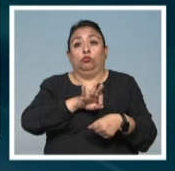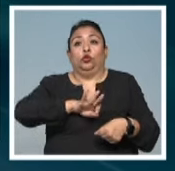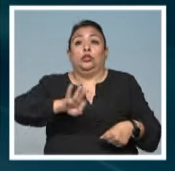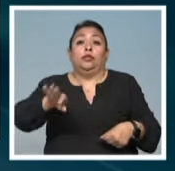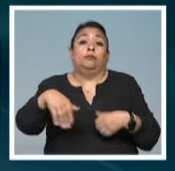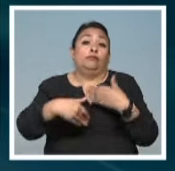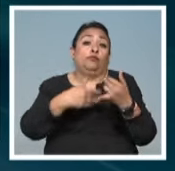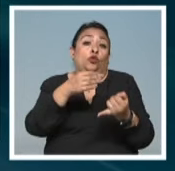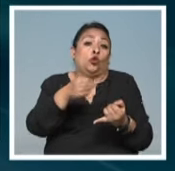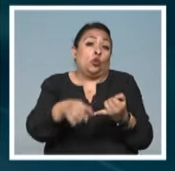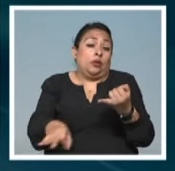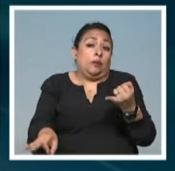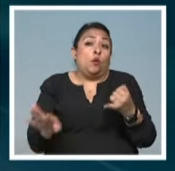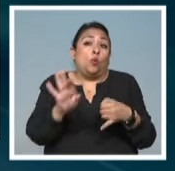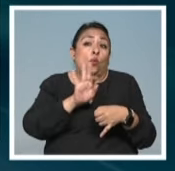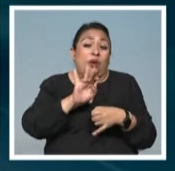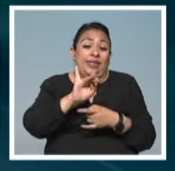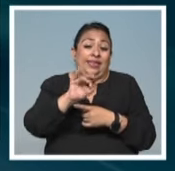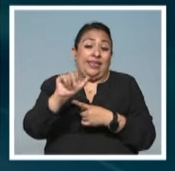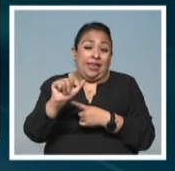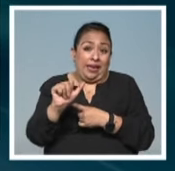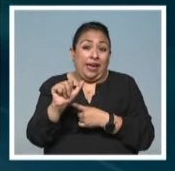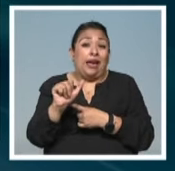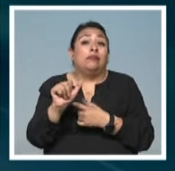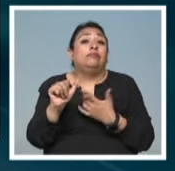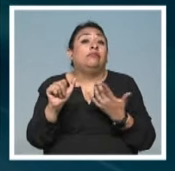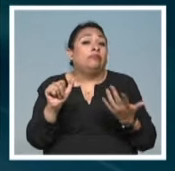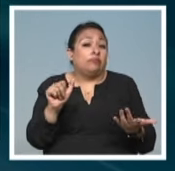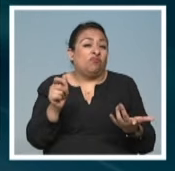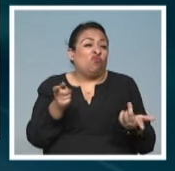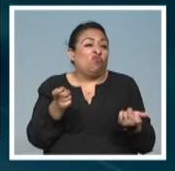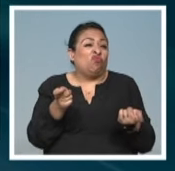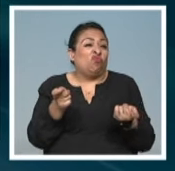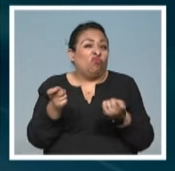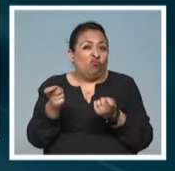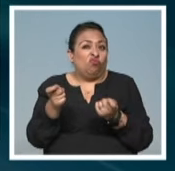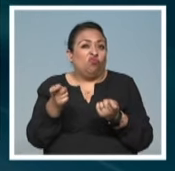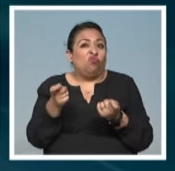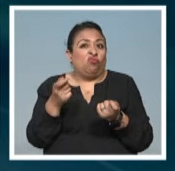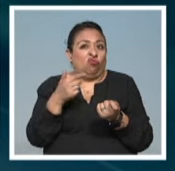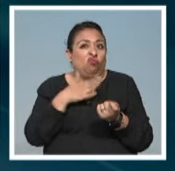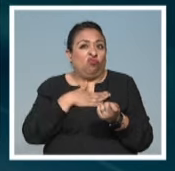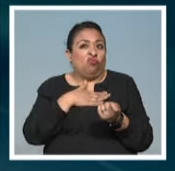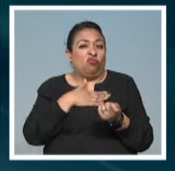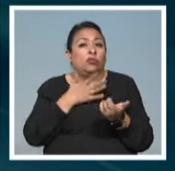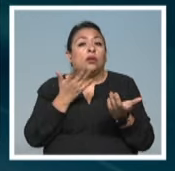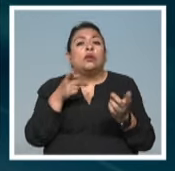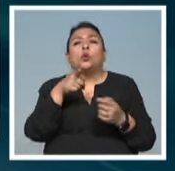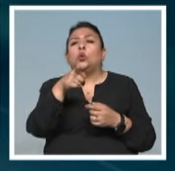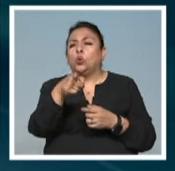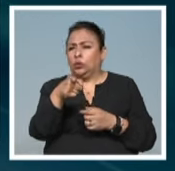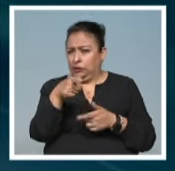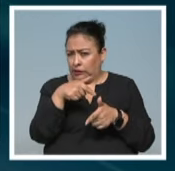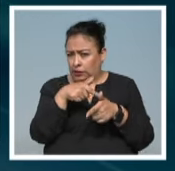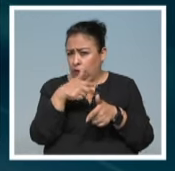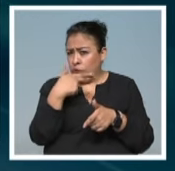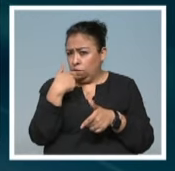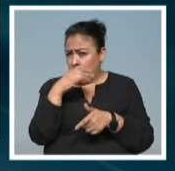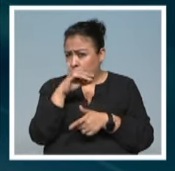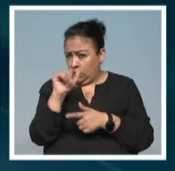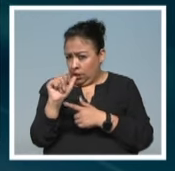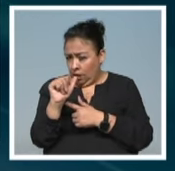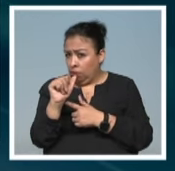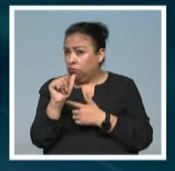Al final de cuentas, lo que logra la IA con todo esto es manipular y controlarnos. ¿Y tú, seguirás usando la